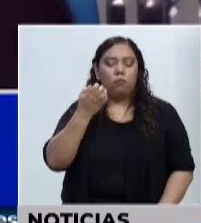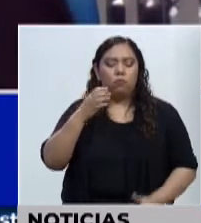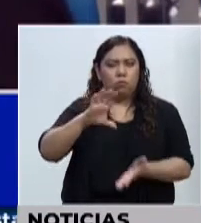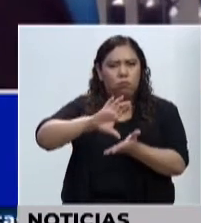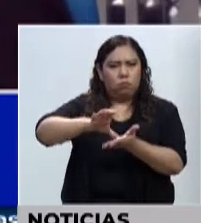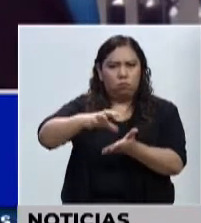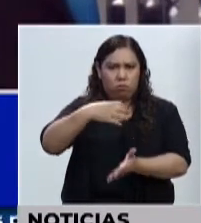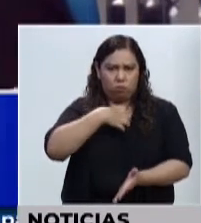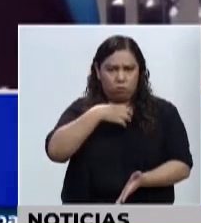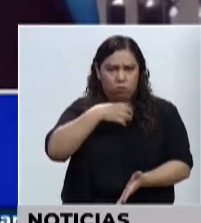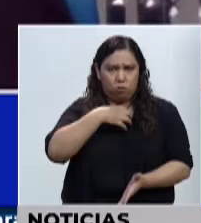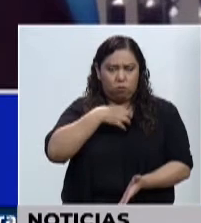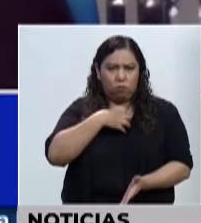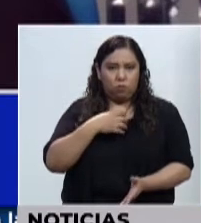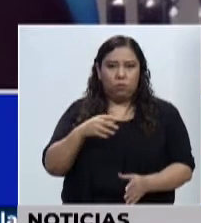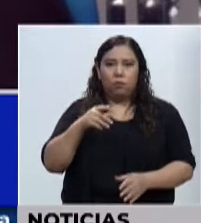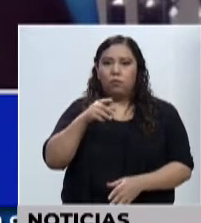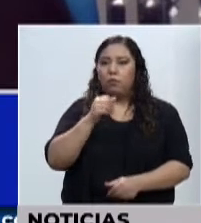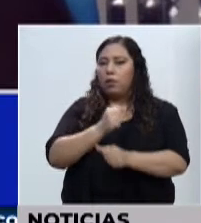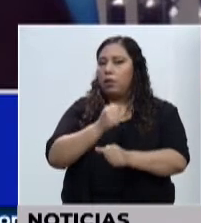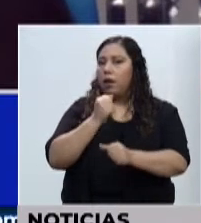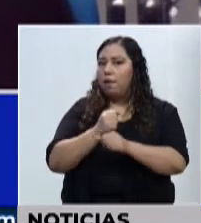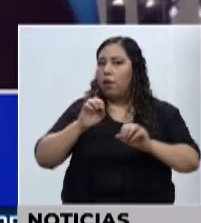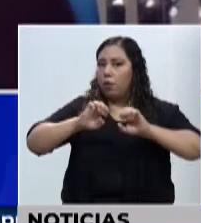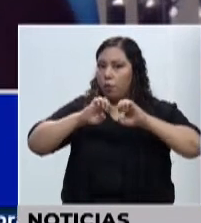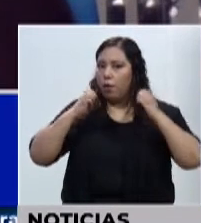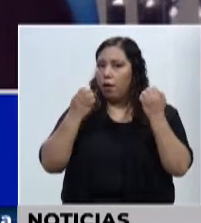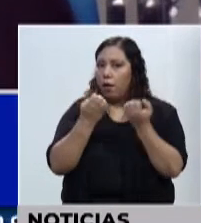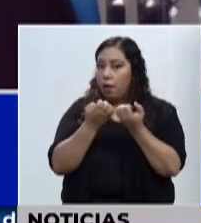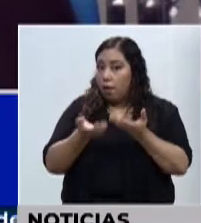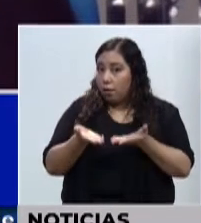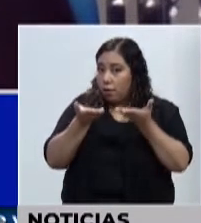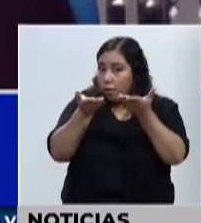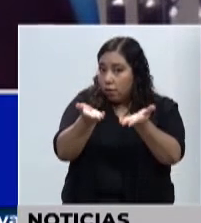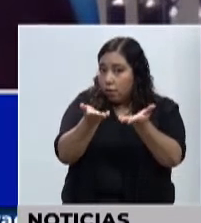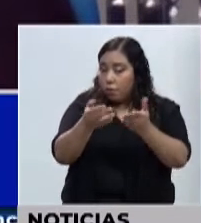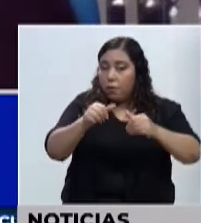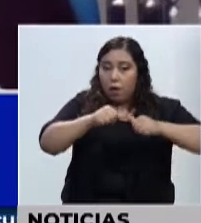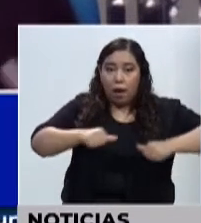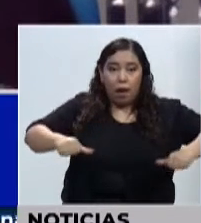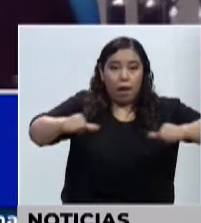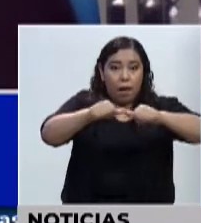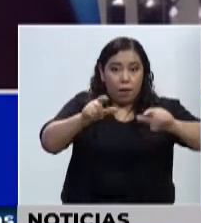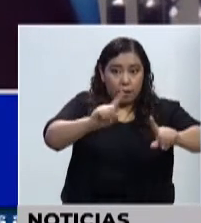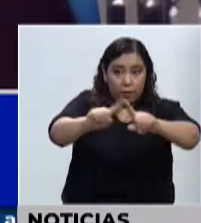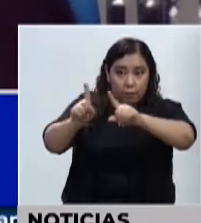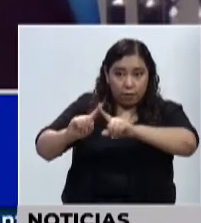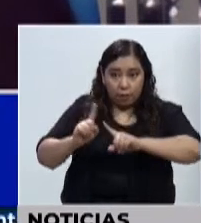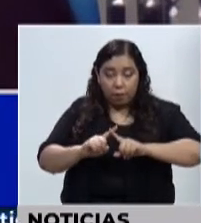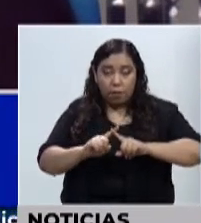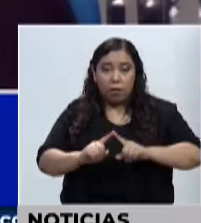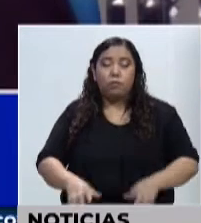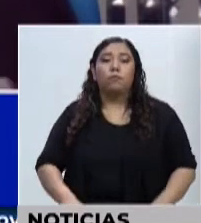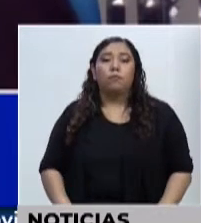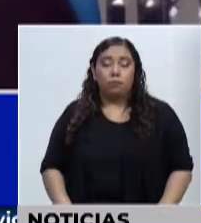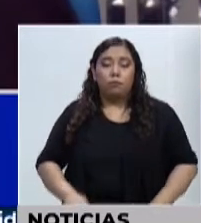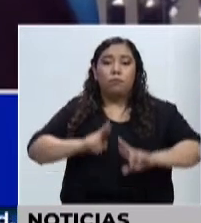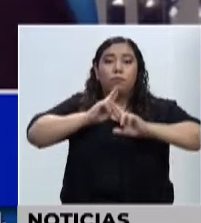un trabajo de equipo de diferentes áreas logra un buen resultado y logramos